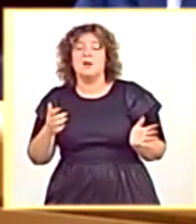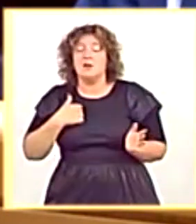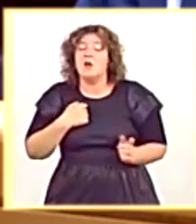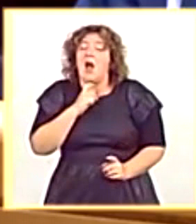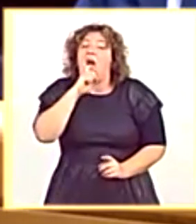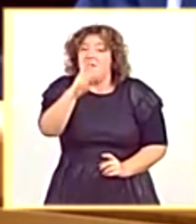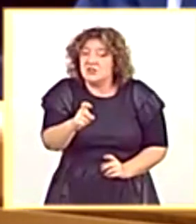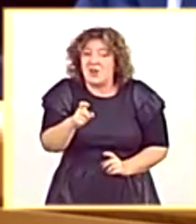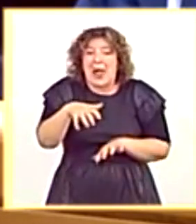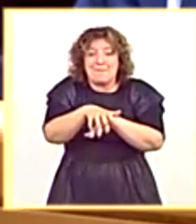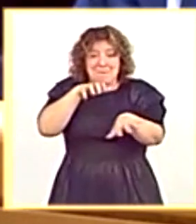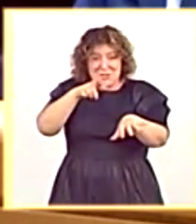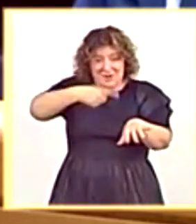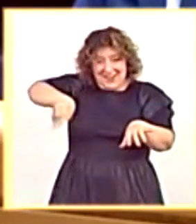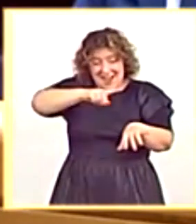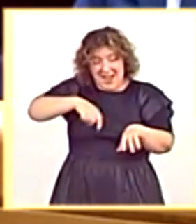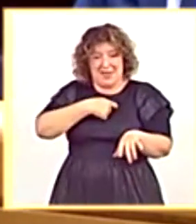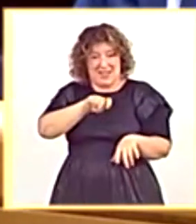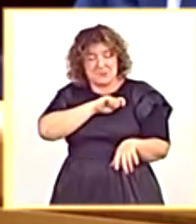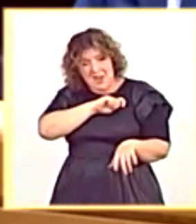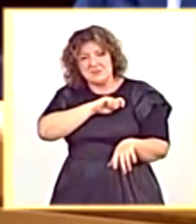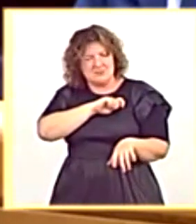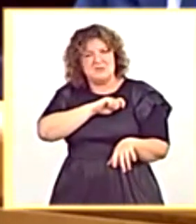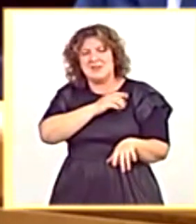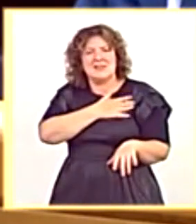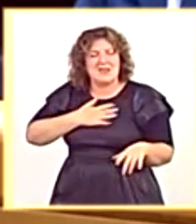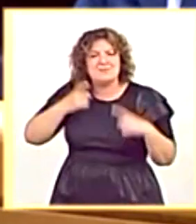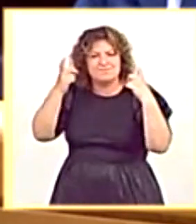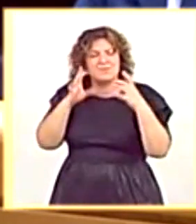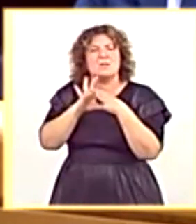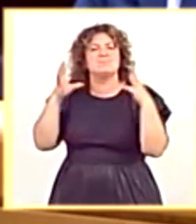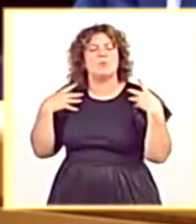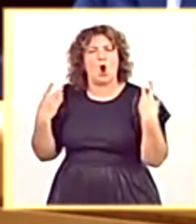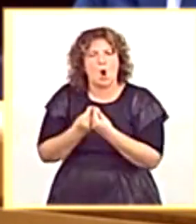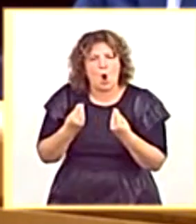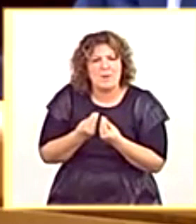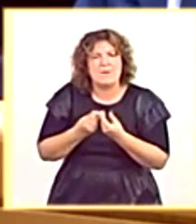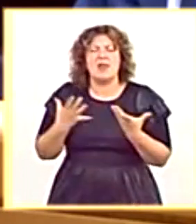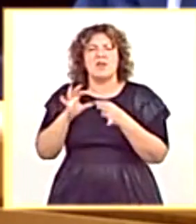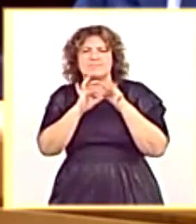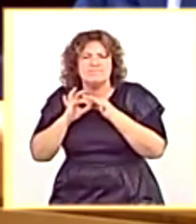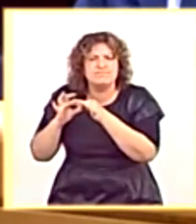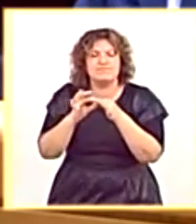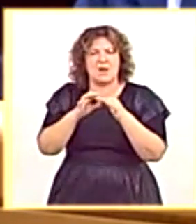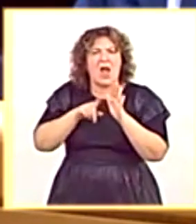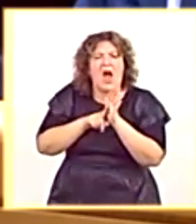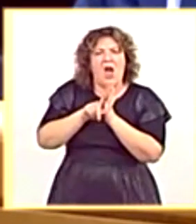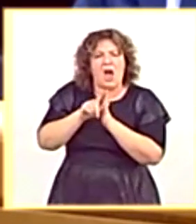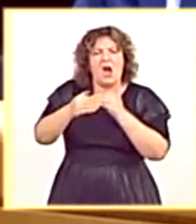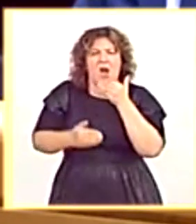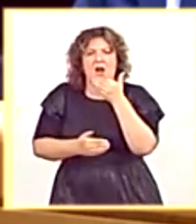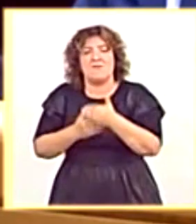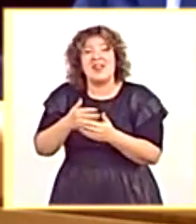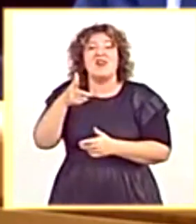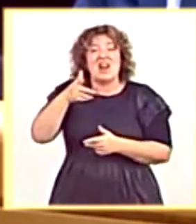advierto de que la mayoría social de este país está a favor de la concordia, de la convivencia, del avance y de los derechos y libertades